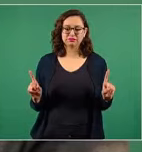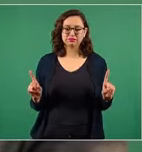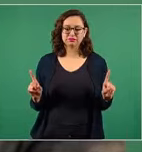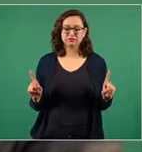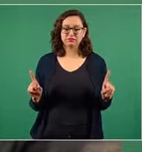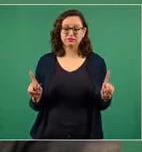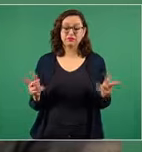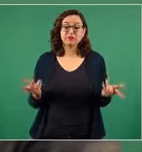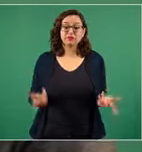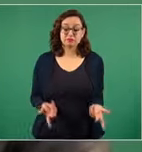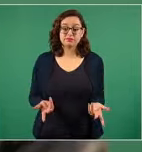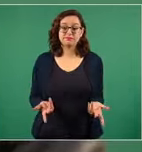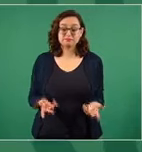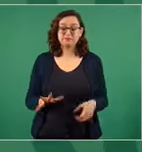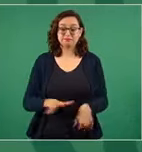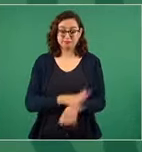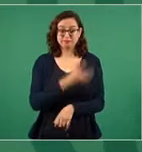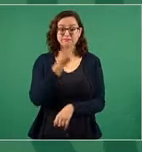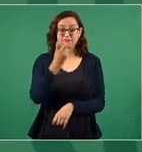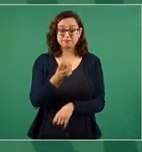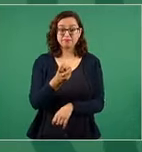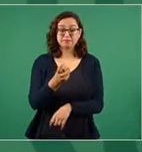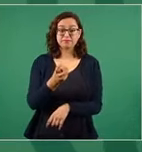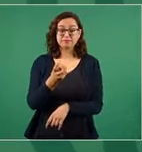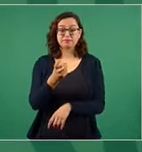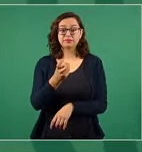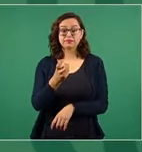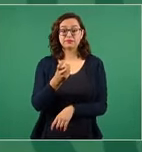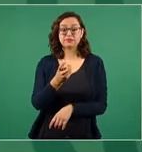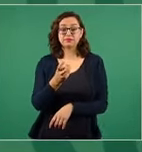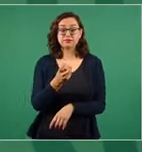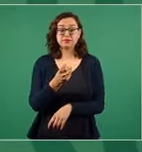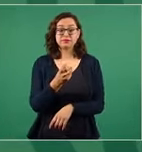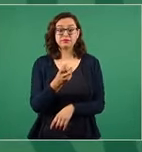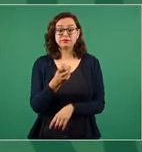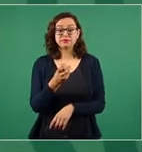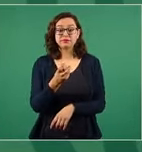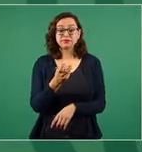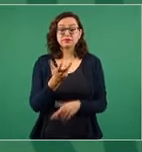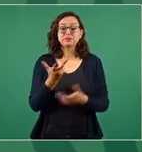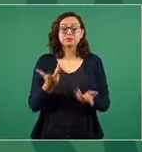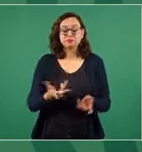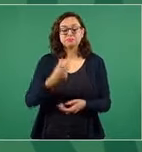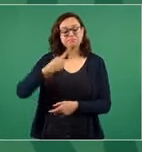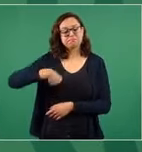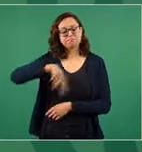entonces por eso es que